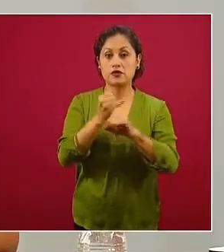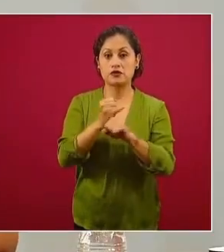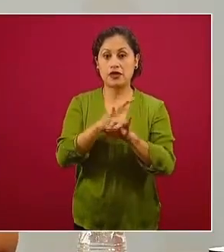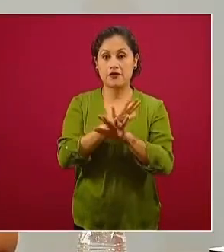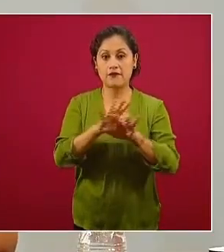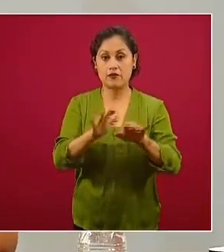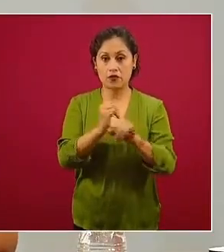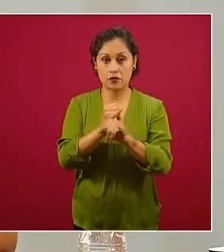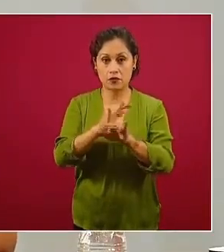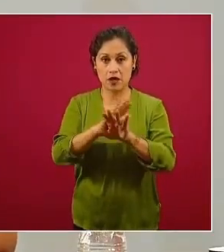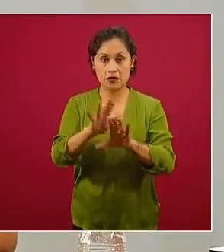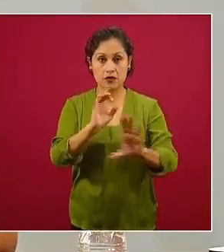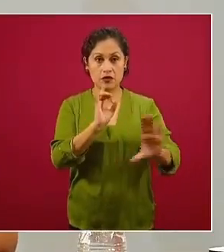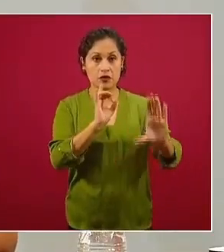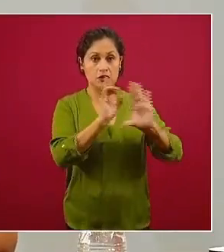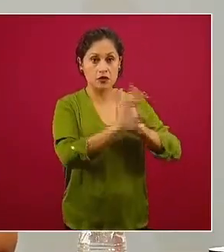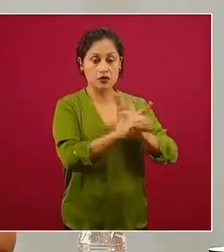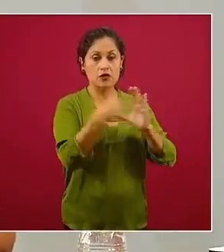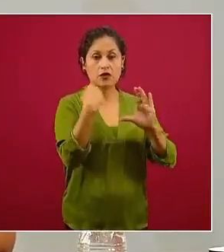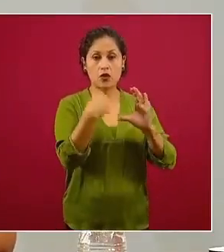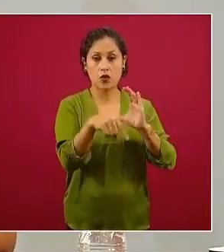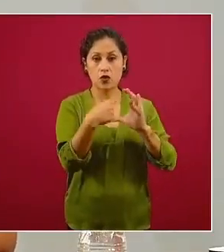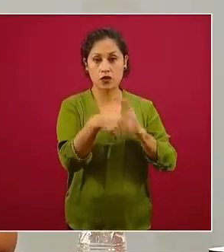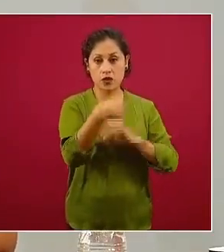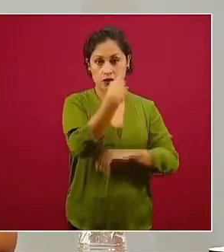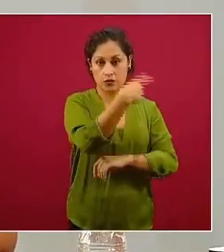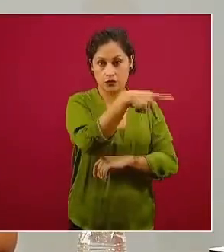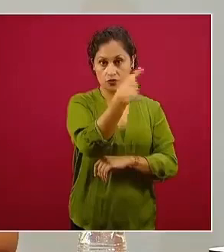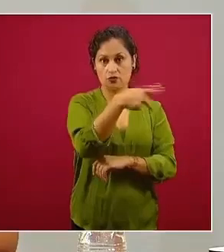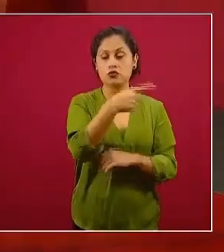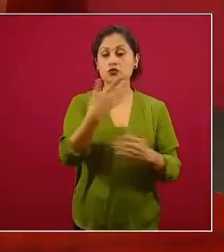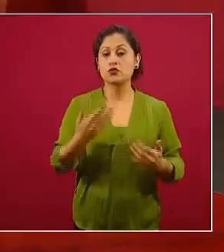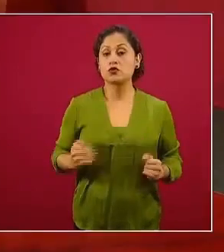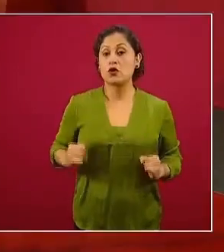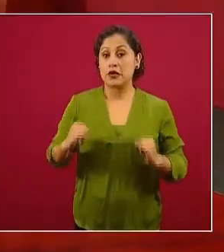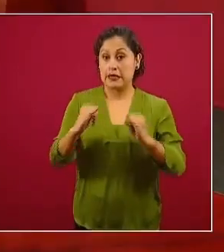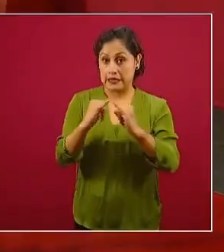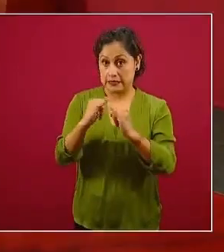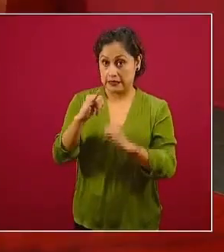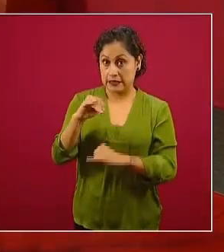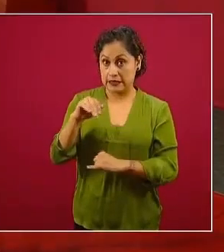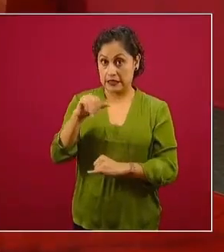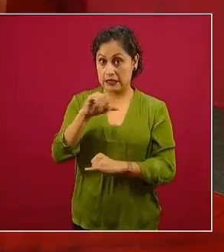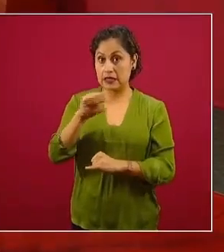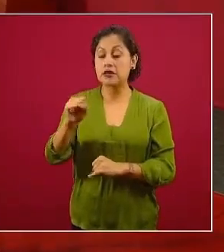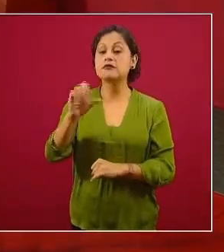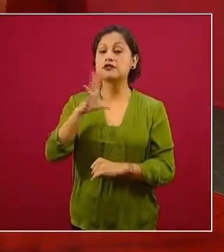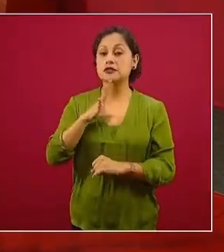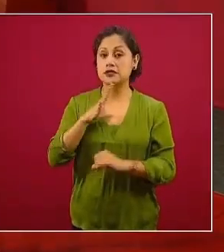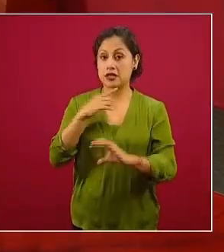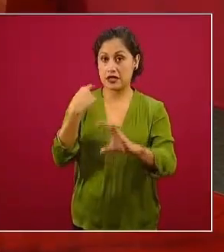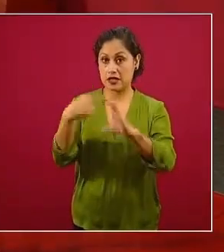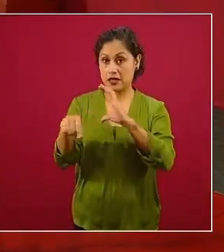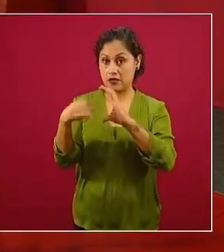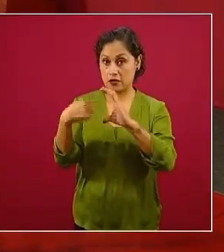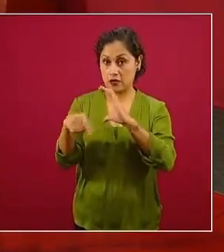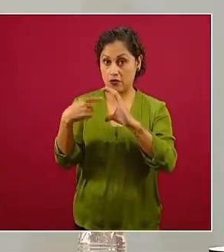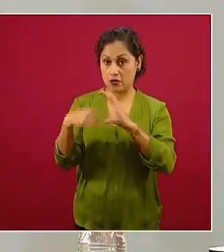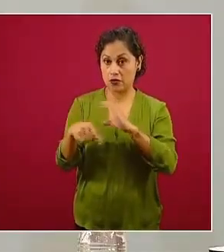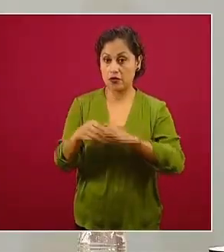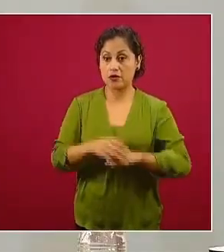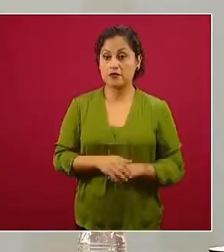vía correo electrónico. El instituto generó el correo electrónico que se escribe como